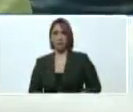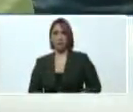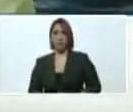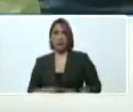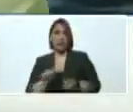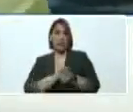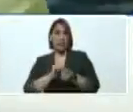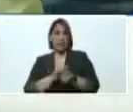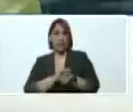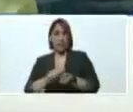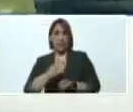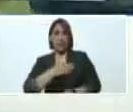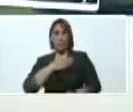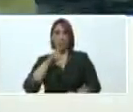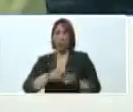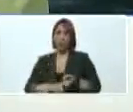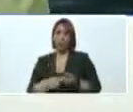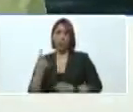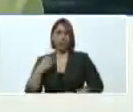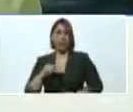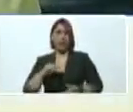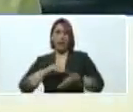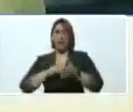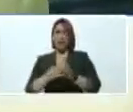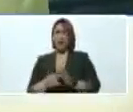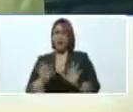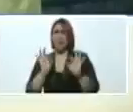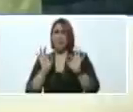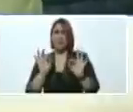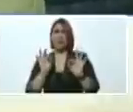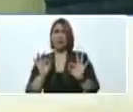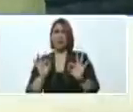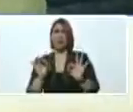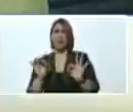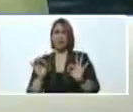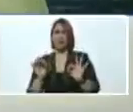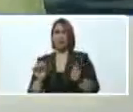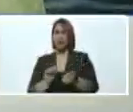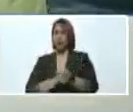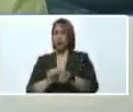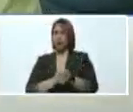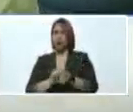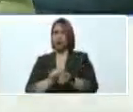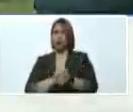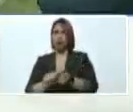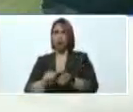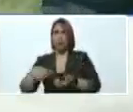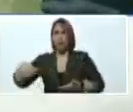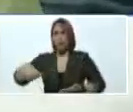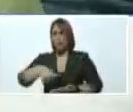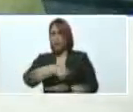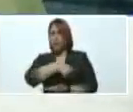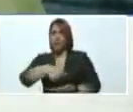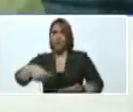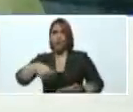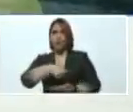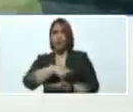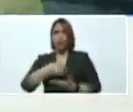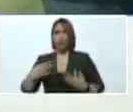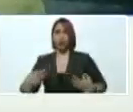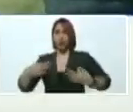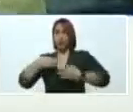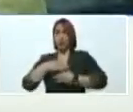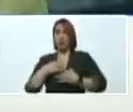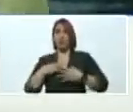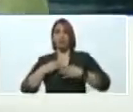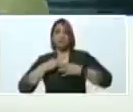vacilita que tiene una técnica especial. Me la echa almidón la plancha y me la pongo, mira.